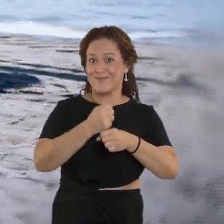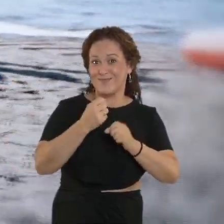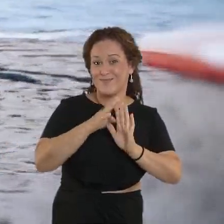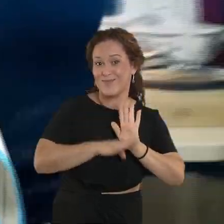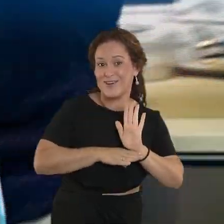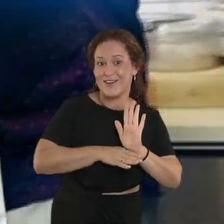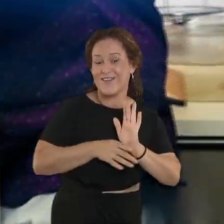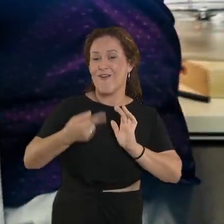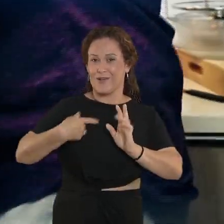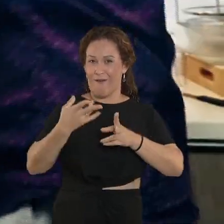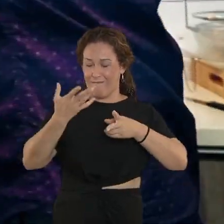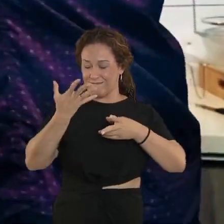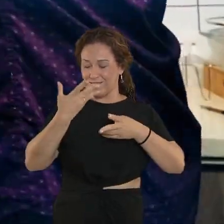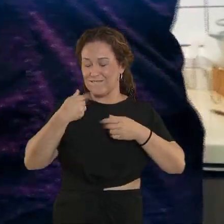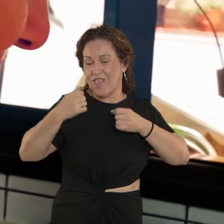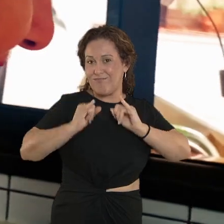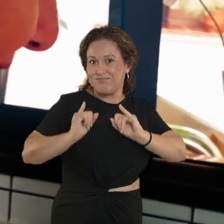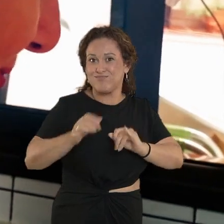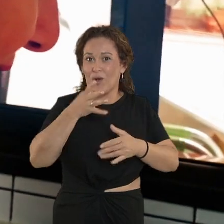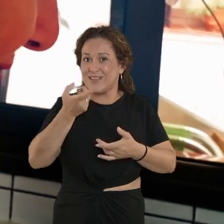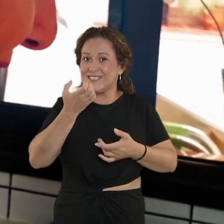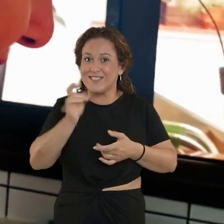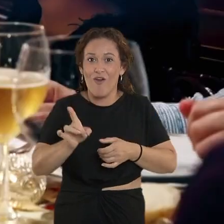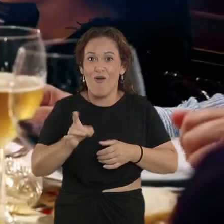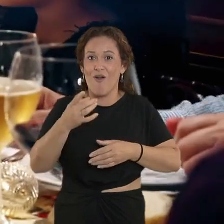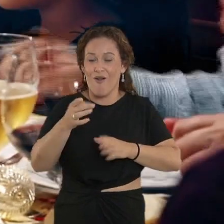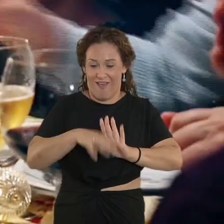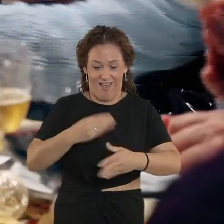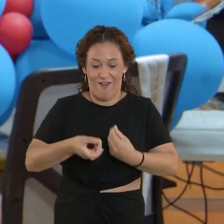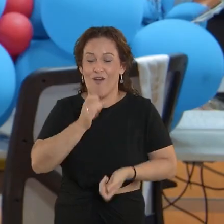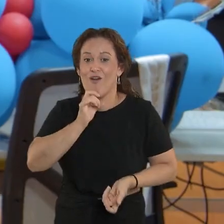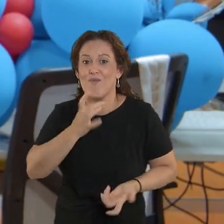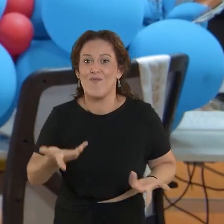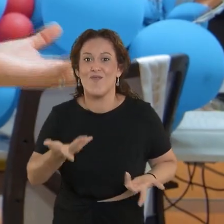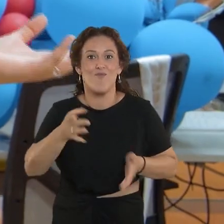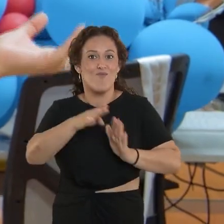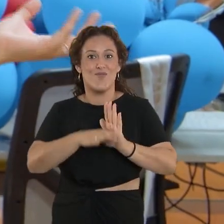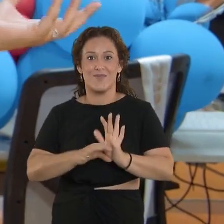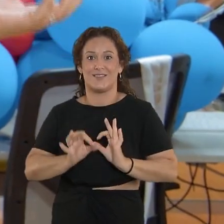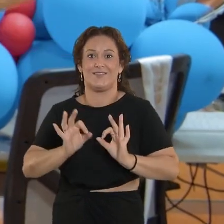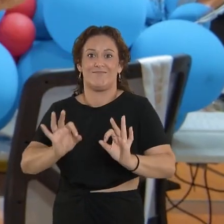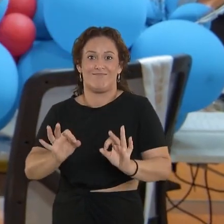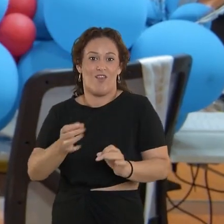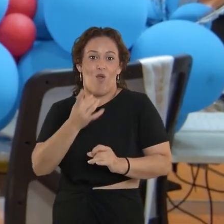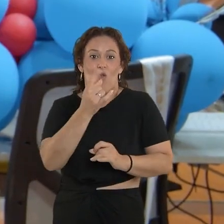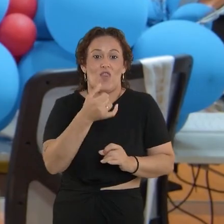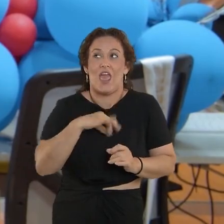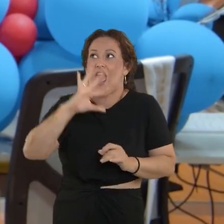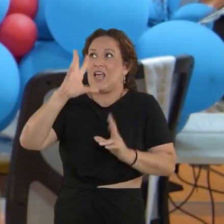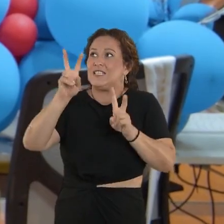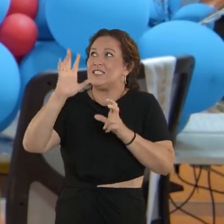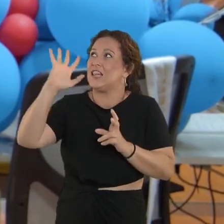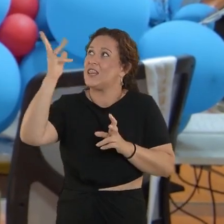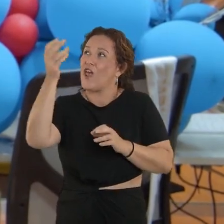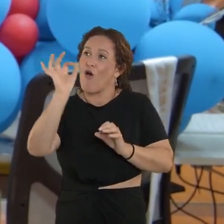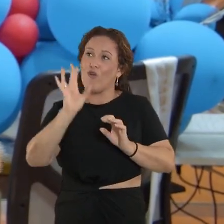somos, vamos, súper noveleros, porque si no, ¿cómo hacemos esto? Es al final un programa que eso, que un día estás en